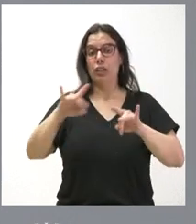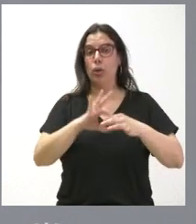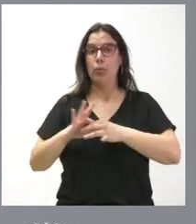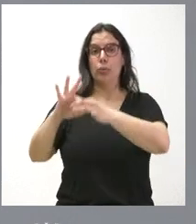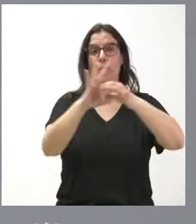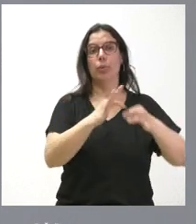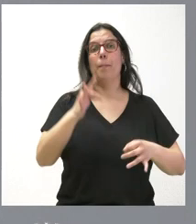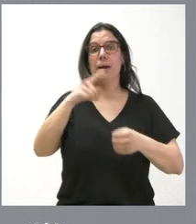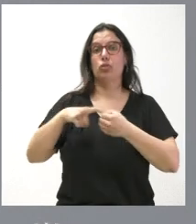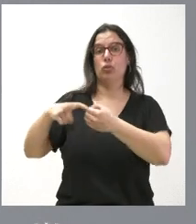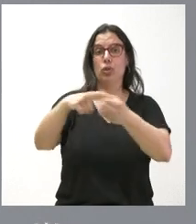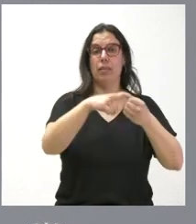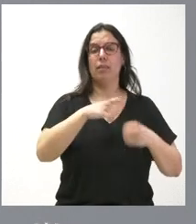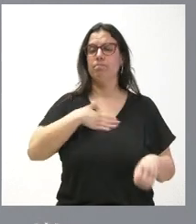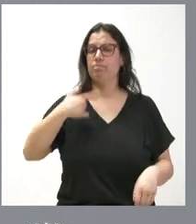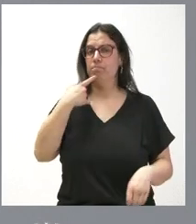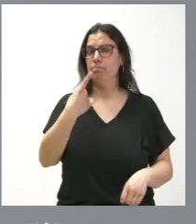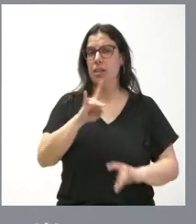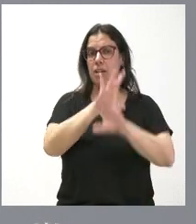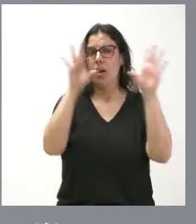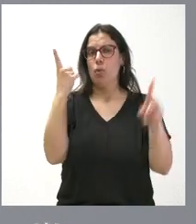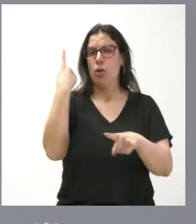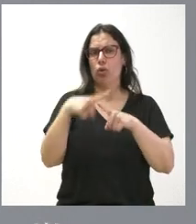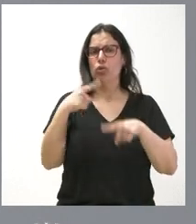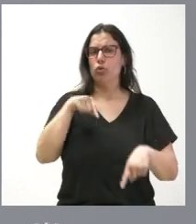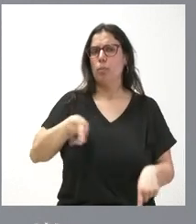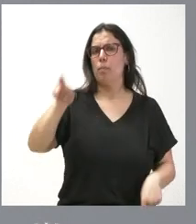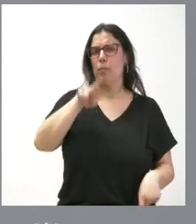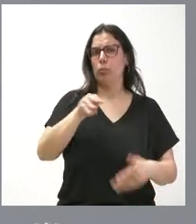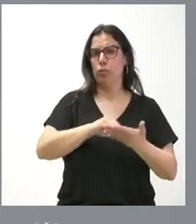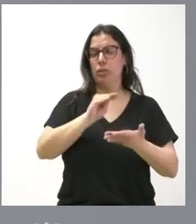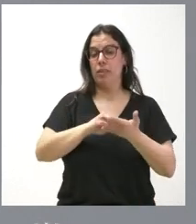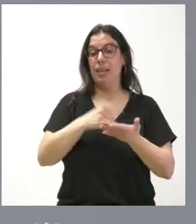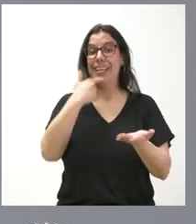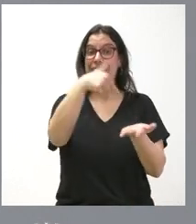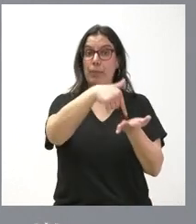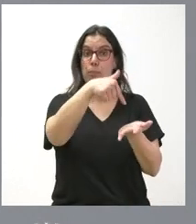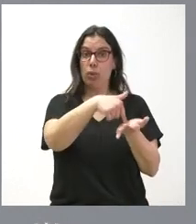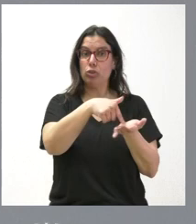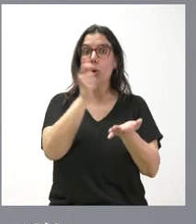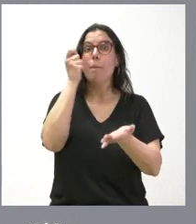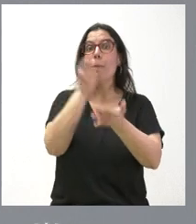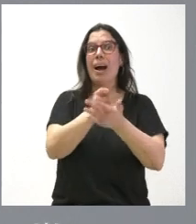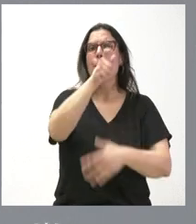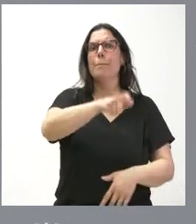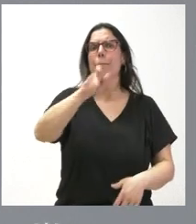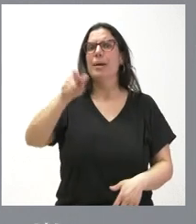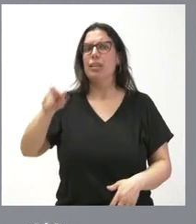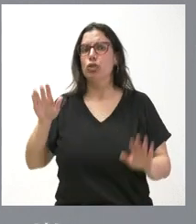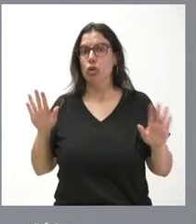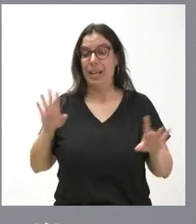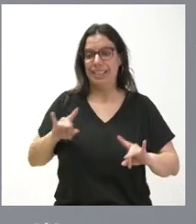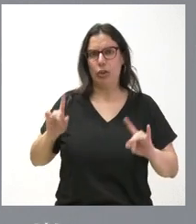solidaridad. Queremos dejar claro una cosa muy evidente que hemos repetido muchas veces, que es que los impuestos los pagan los ciudadanos, no los pagan los